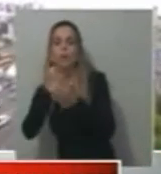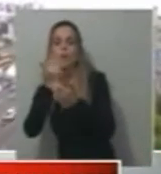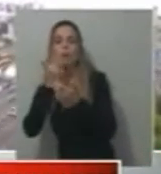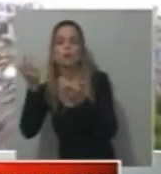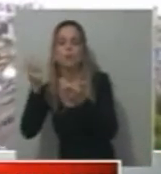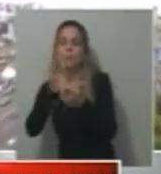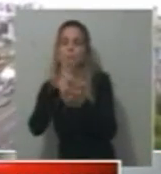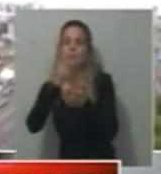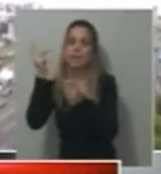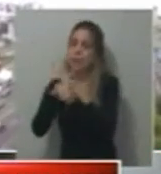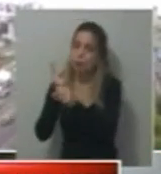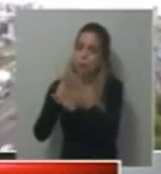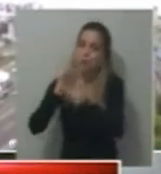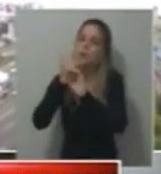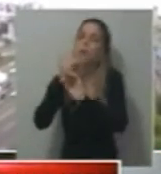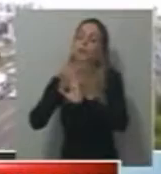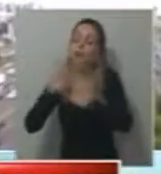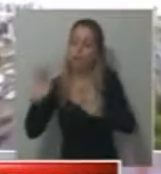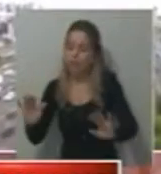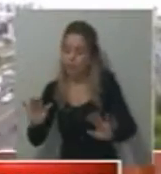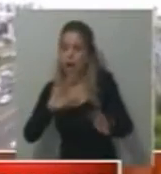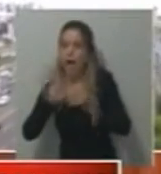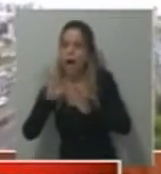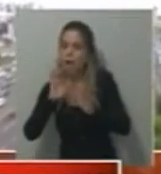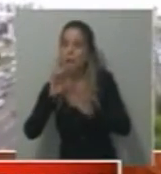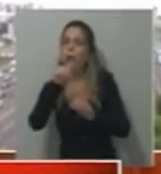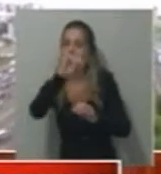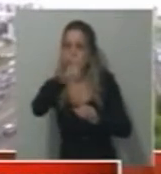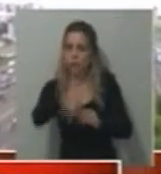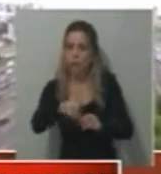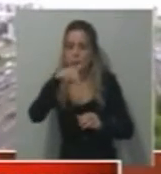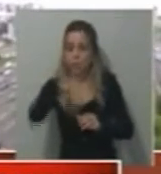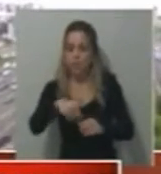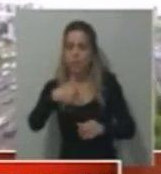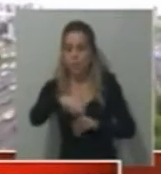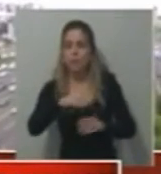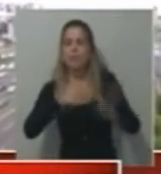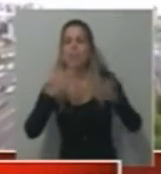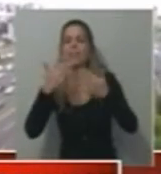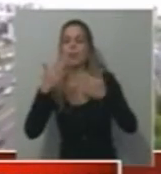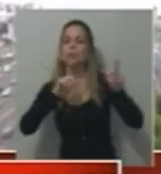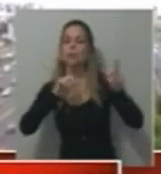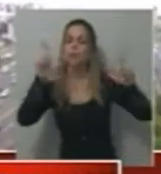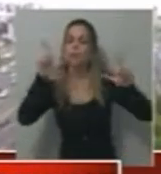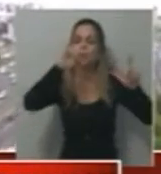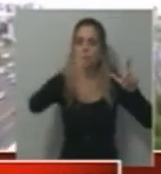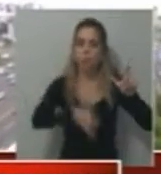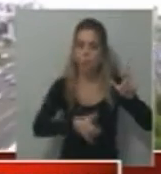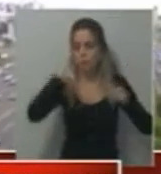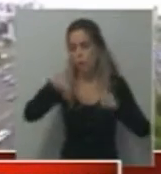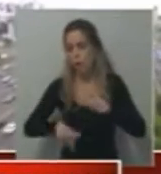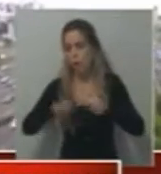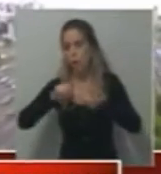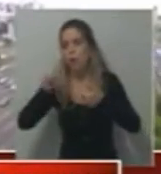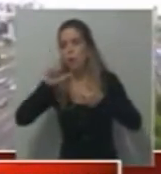al acto en Avellaneda de Siam, que puede haber un mensaje televisado. Yo sería prudente y digo, por ahora, al menos hoy, lunes